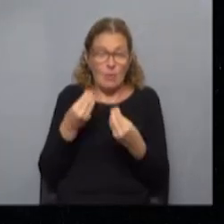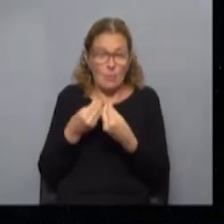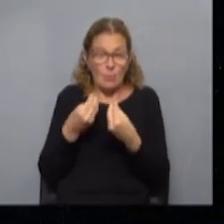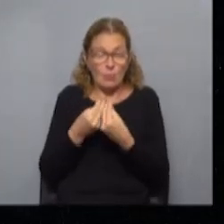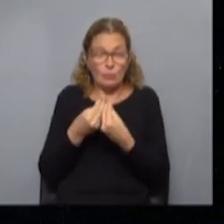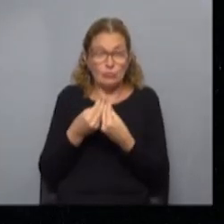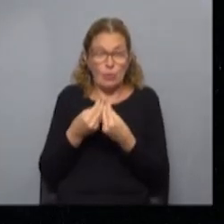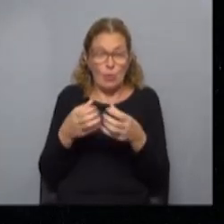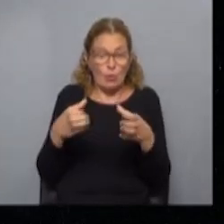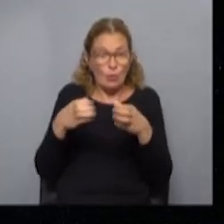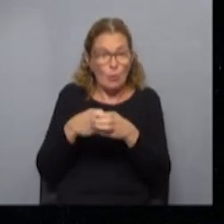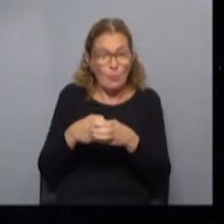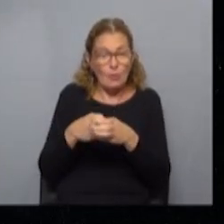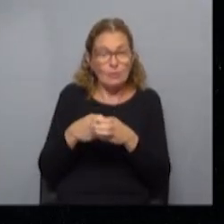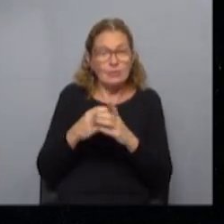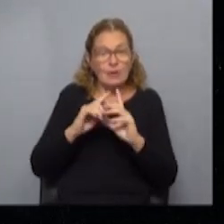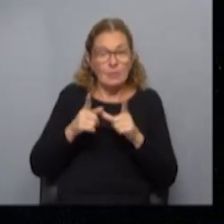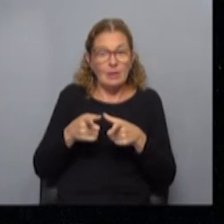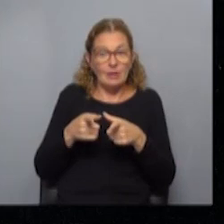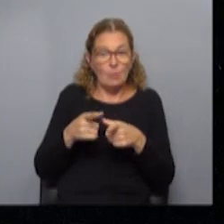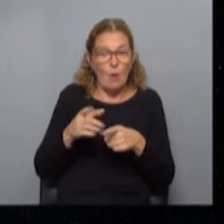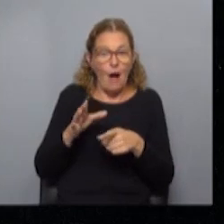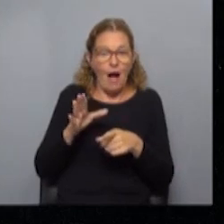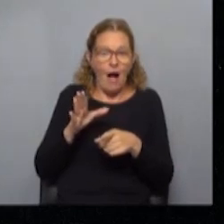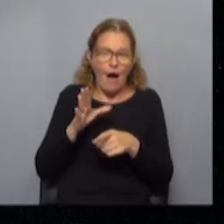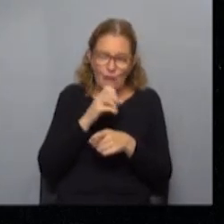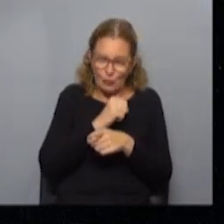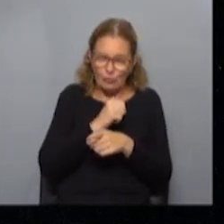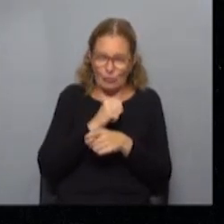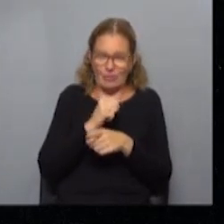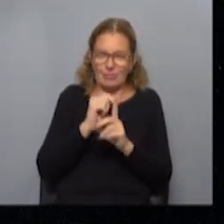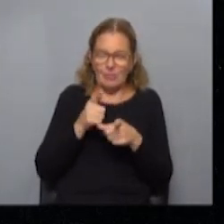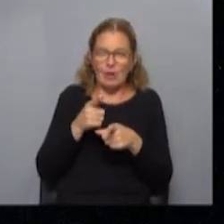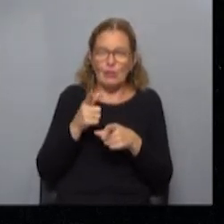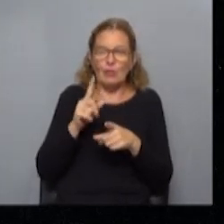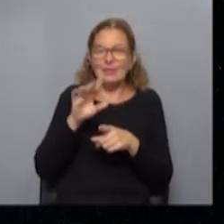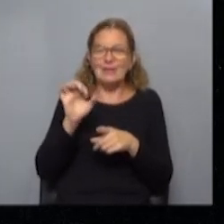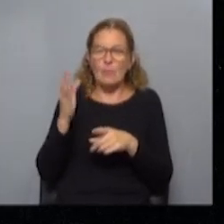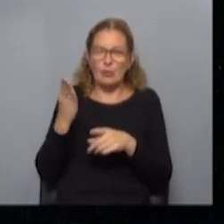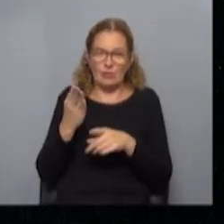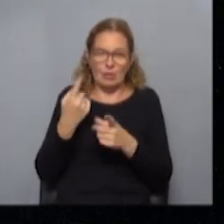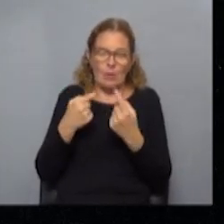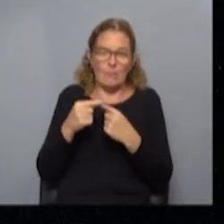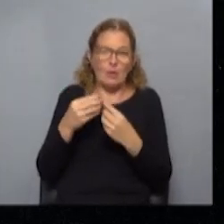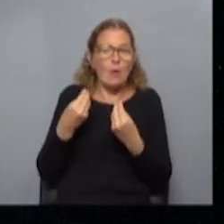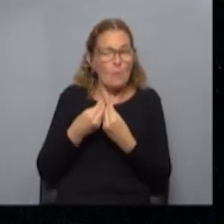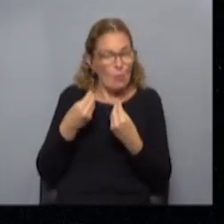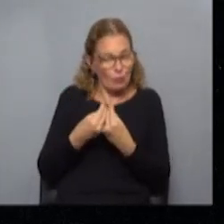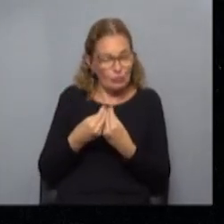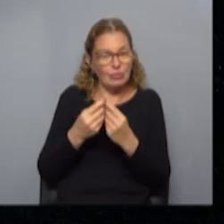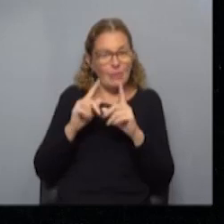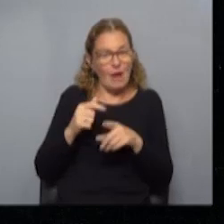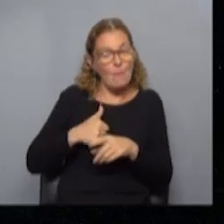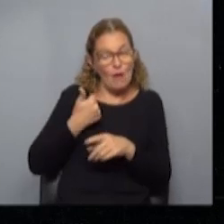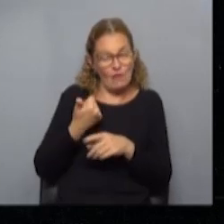en el sector hay abusos por supuesto que no son en el 100% de los casos pero hay muchos abusos